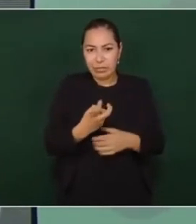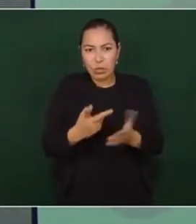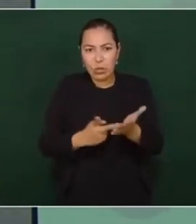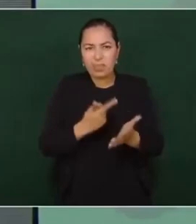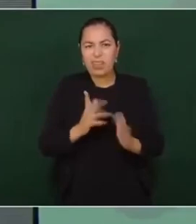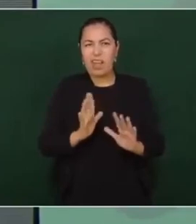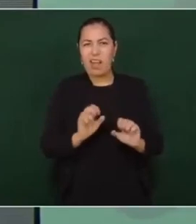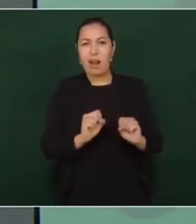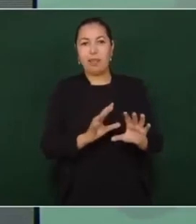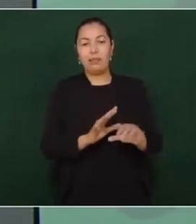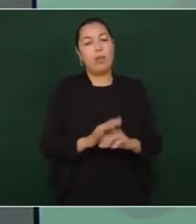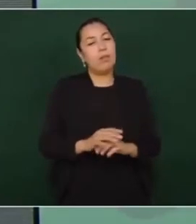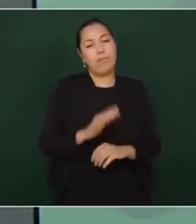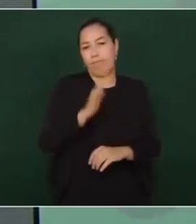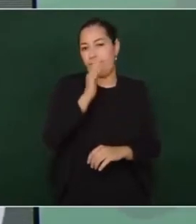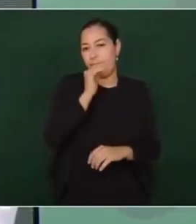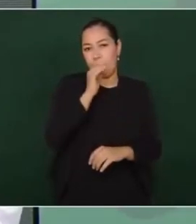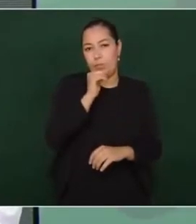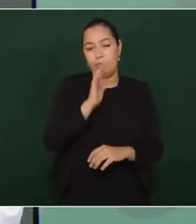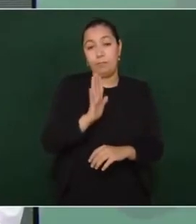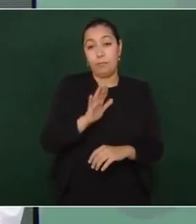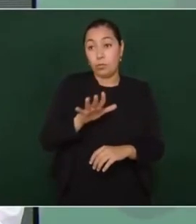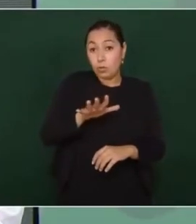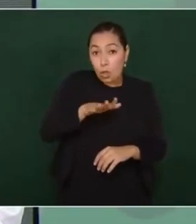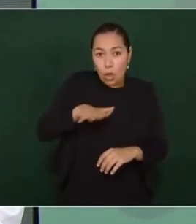todos tenemos derecho a la vida,